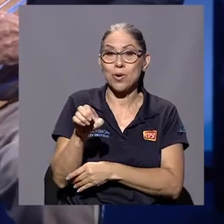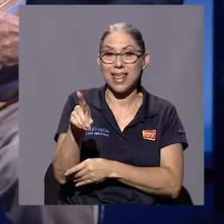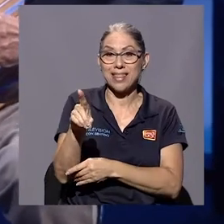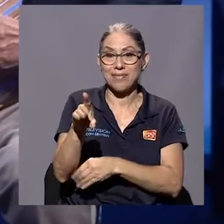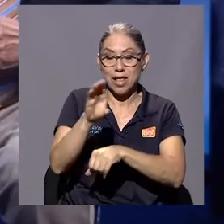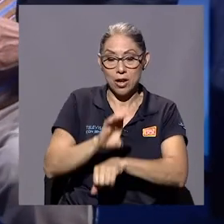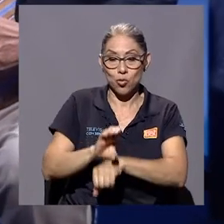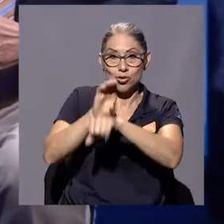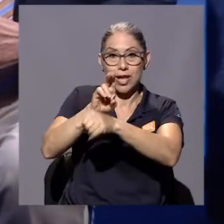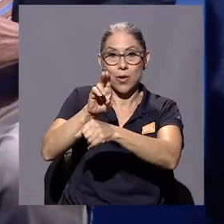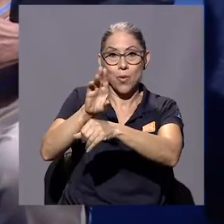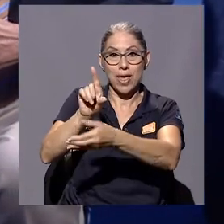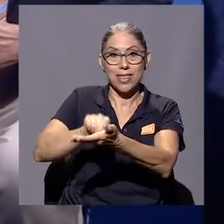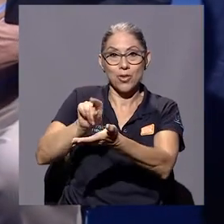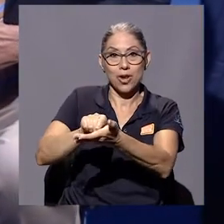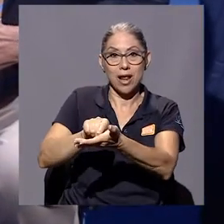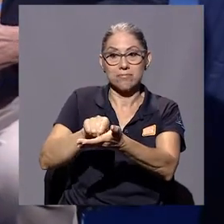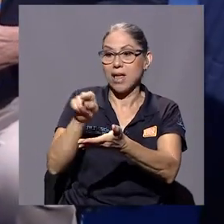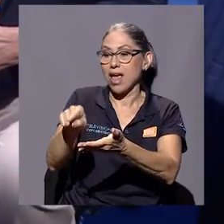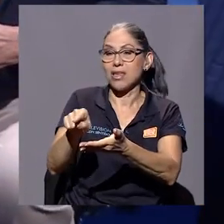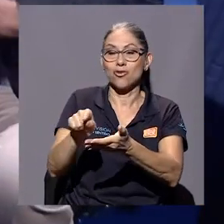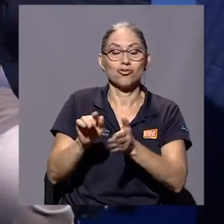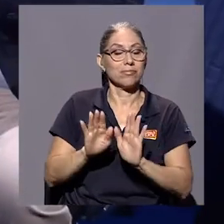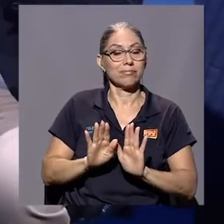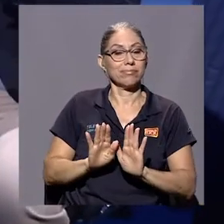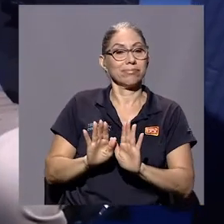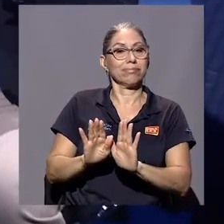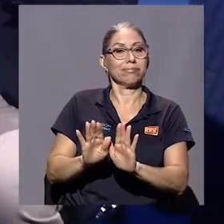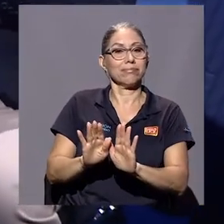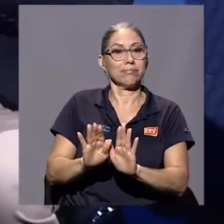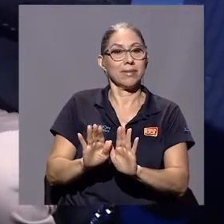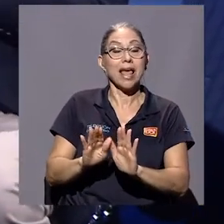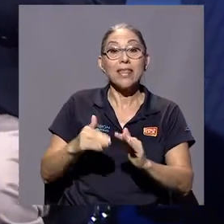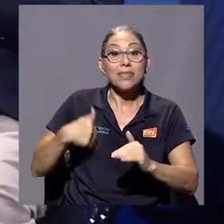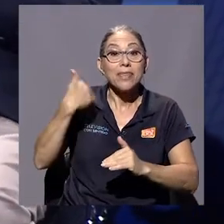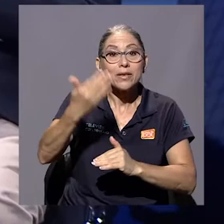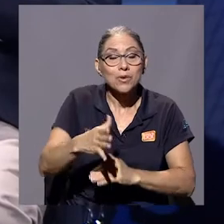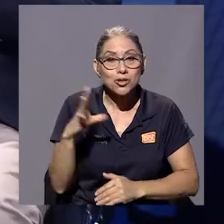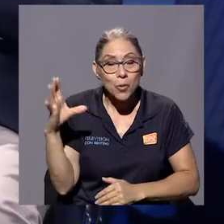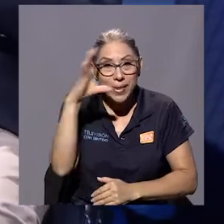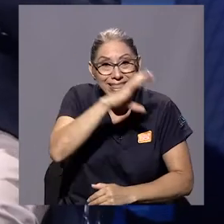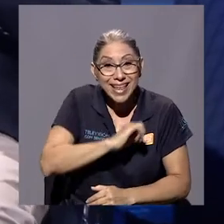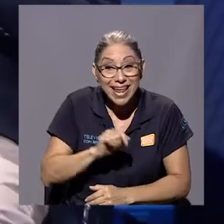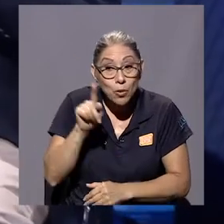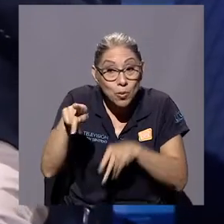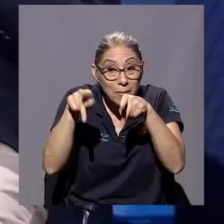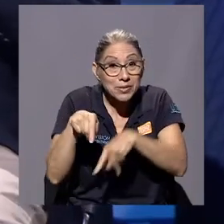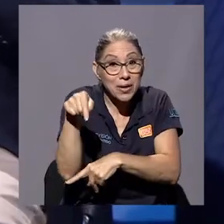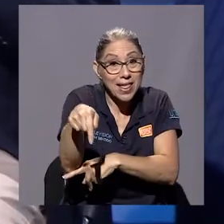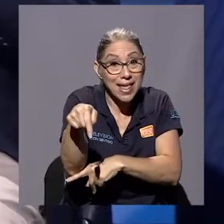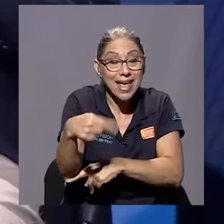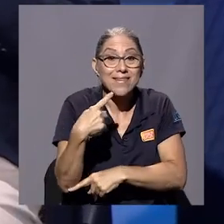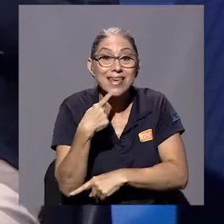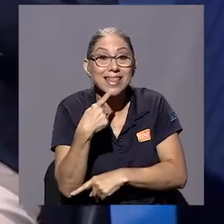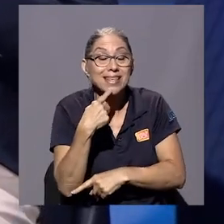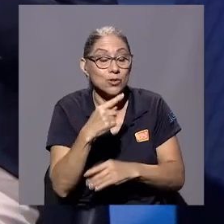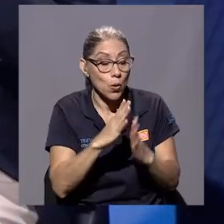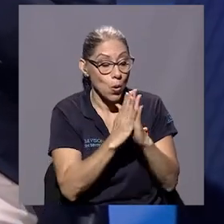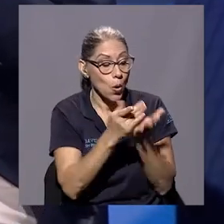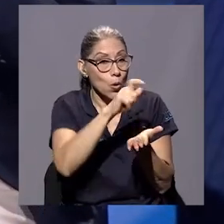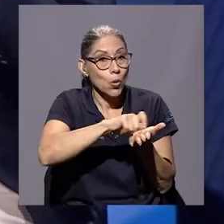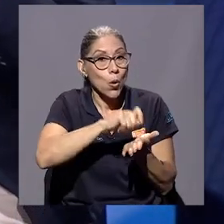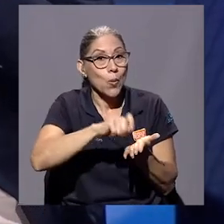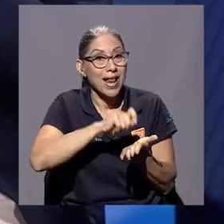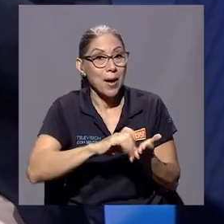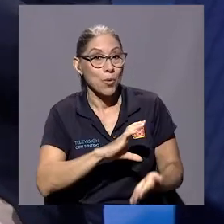al Consejo Editorial, lo rechazaron, después me enteré de que un miembro del Consejo había dicho que la novela policiaca o